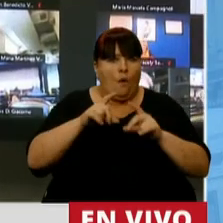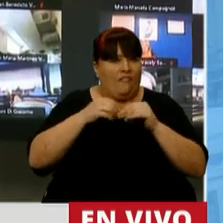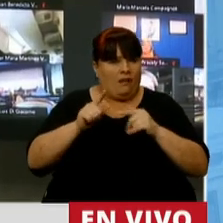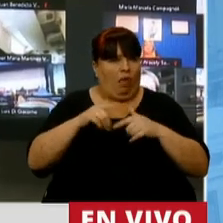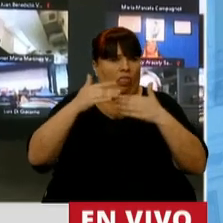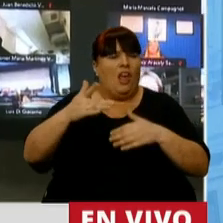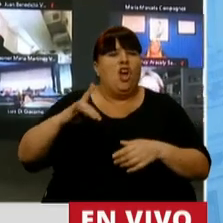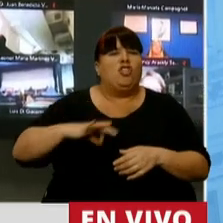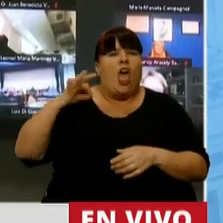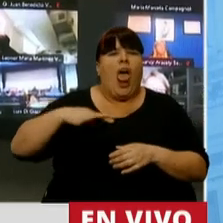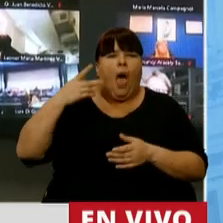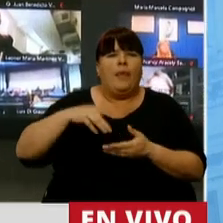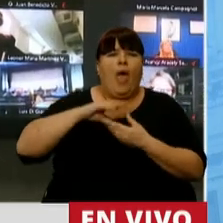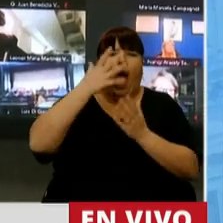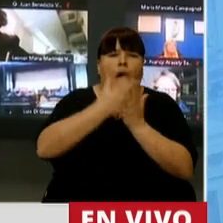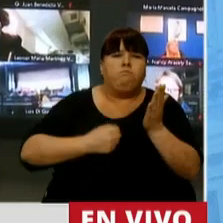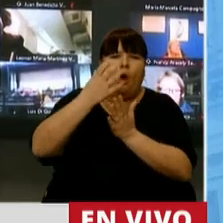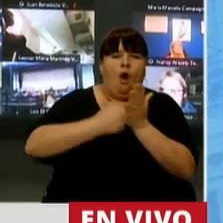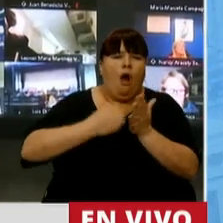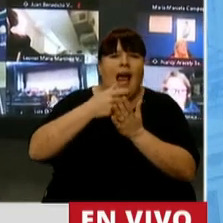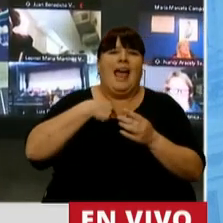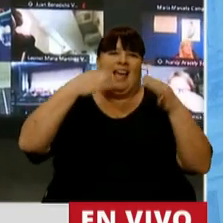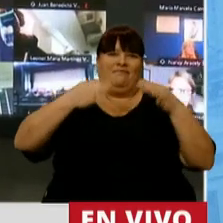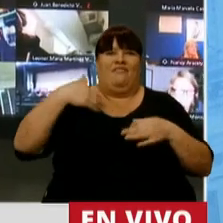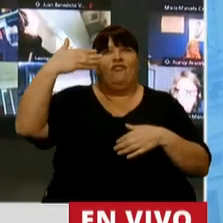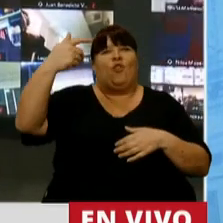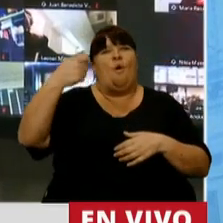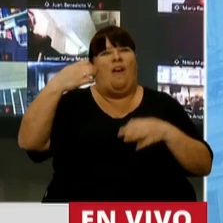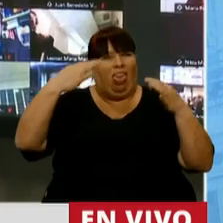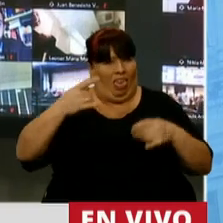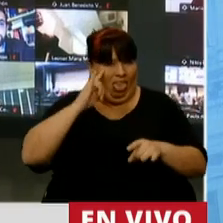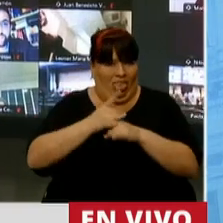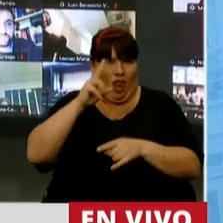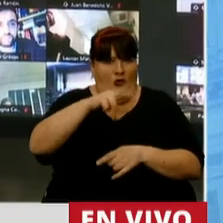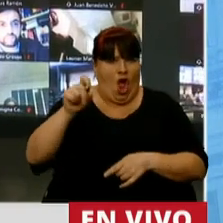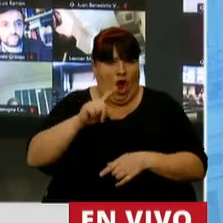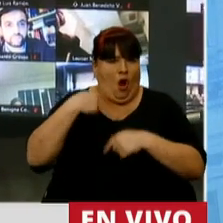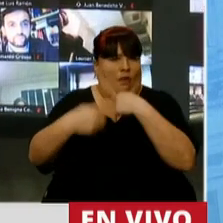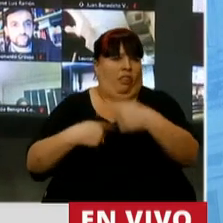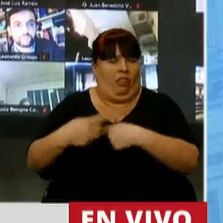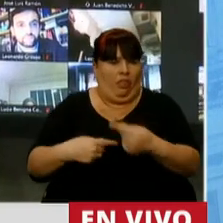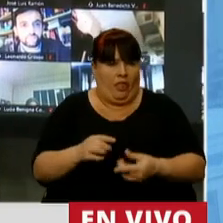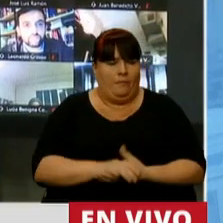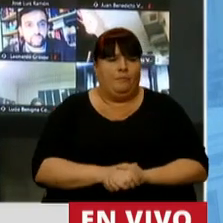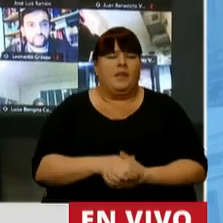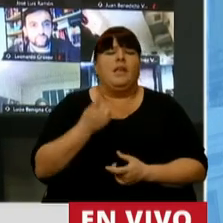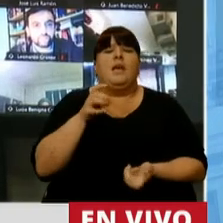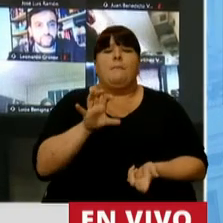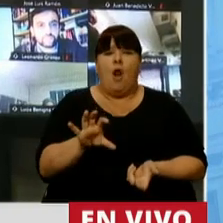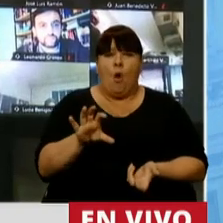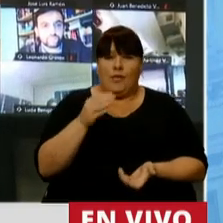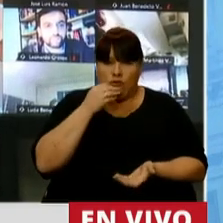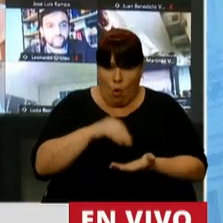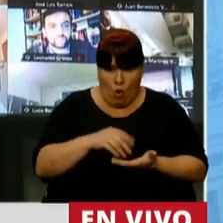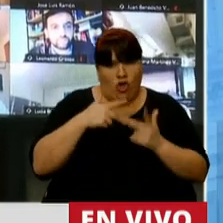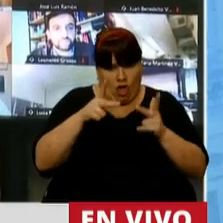después de haber aportado toda una vida para tener una jubilación digna. Y estoy hablando de una provincia,